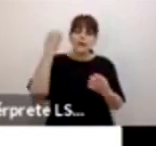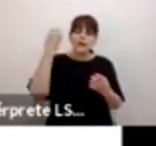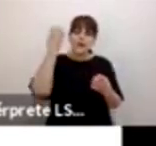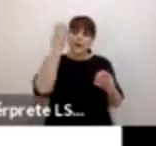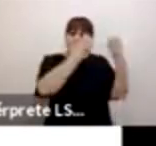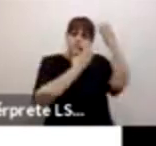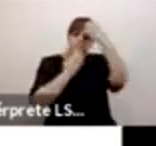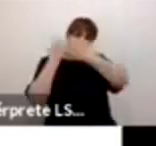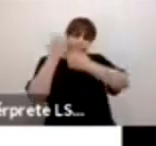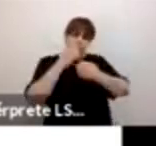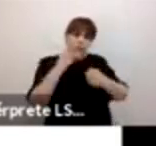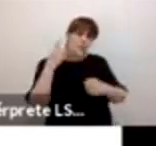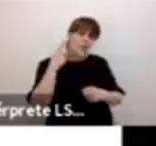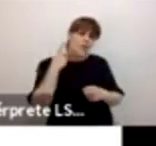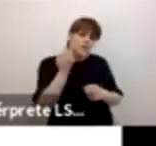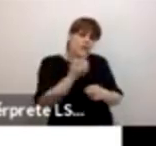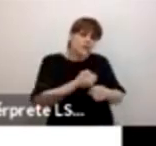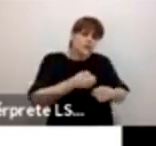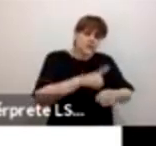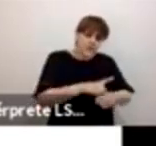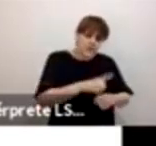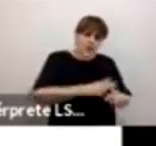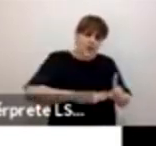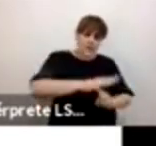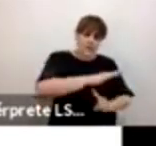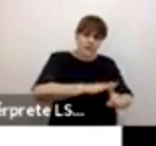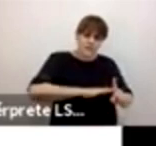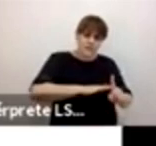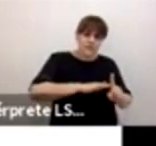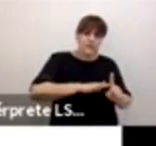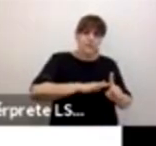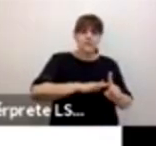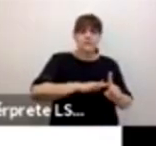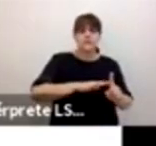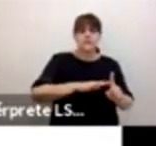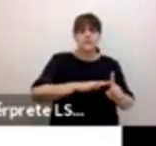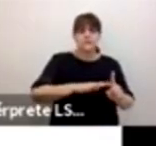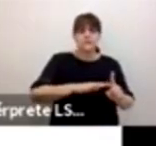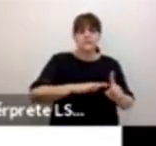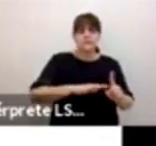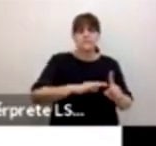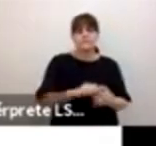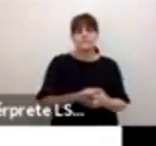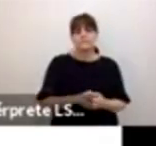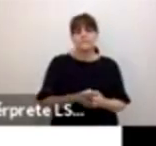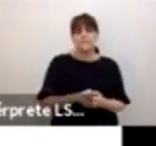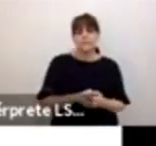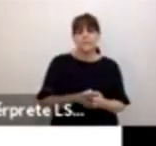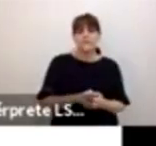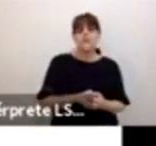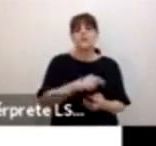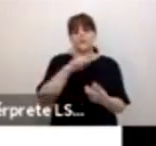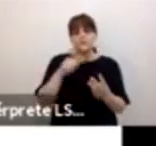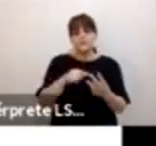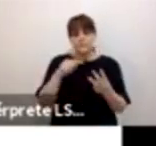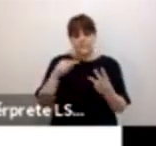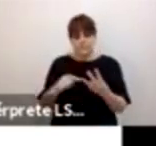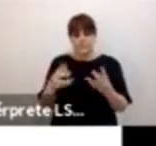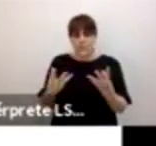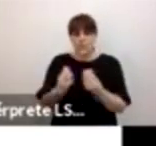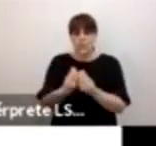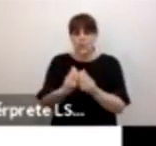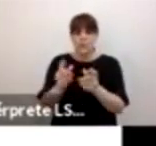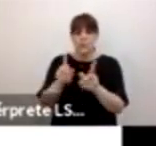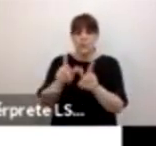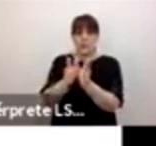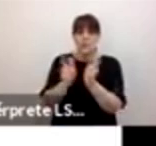y ahí dentro de ese marco con el trabajo conjunto que Concipina también ha